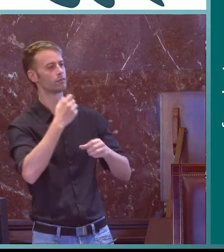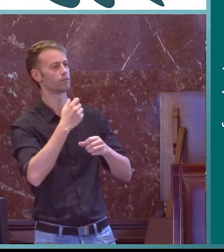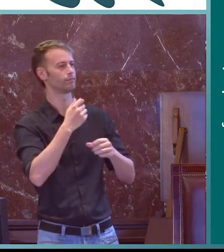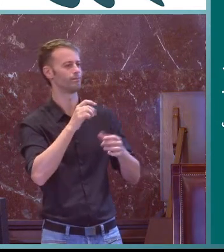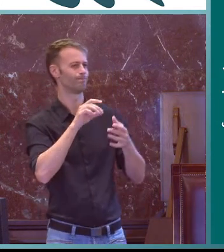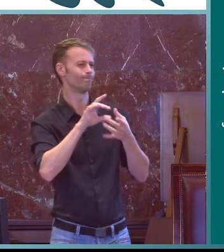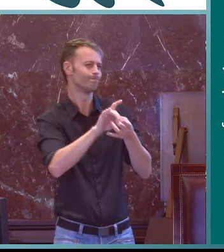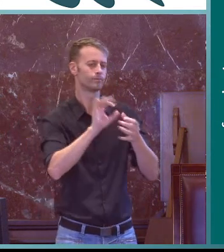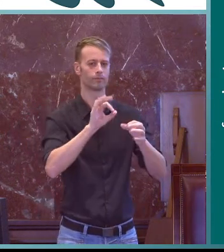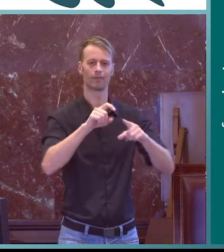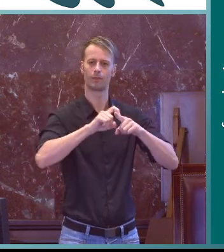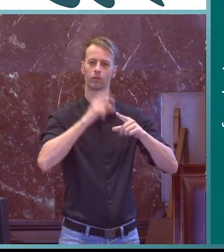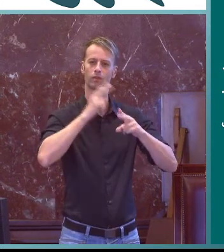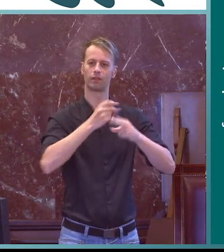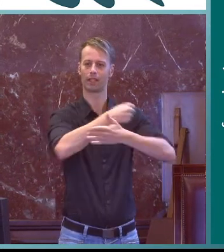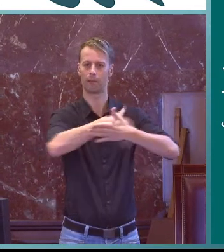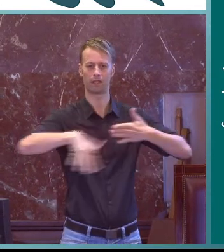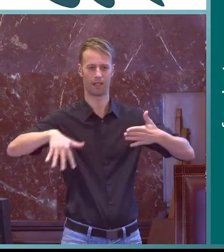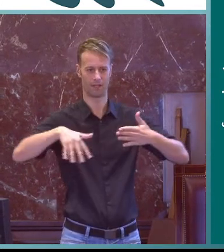También en este trabajo nos dimos cuenta de que